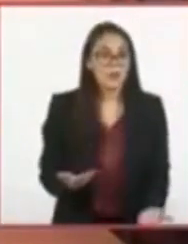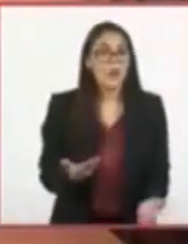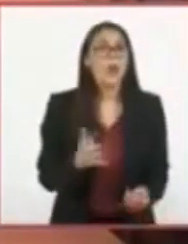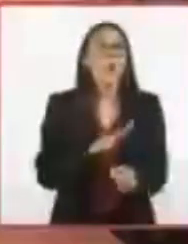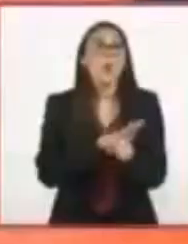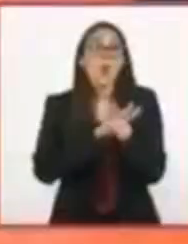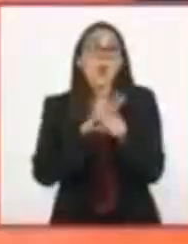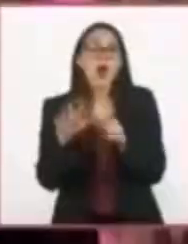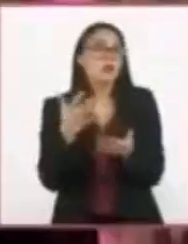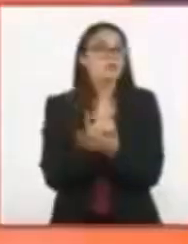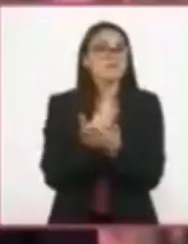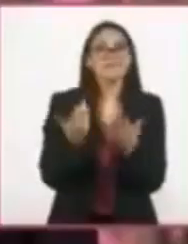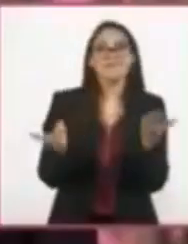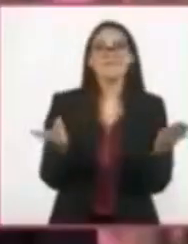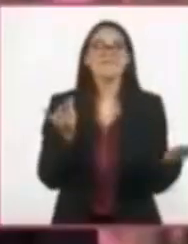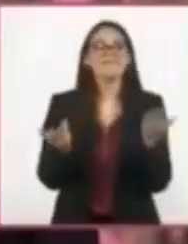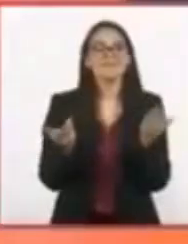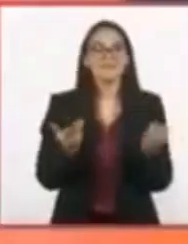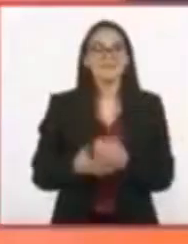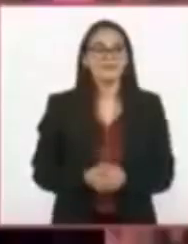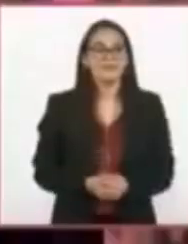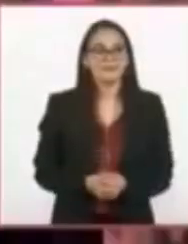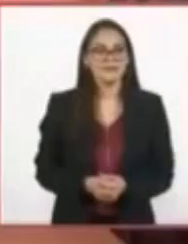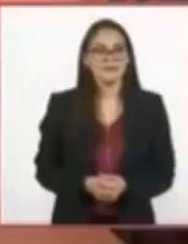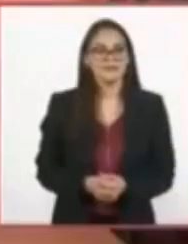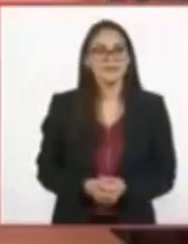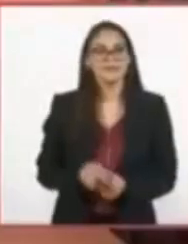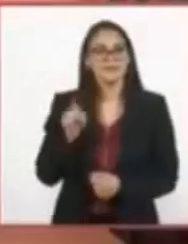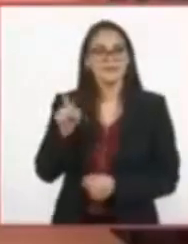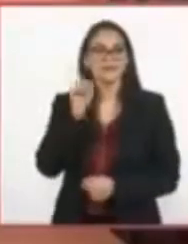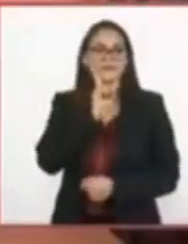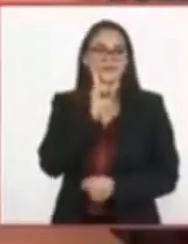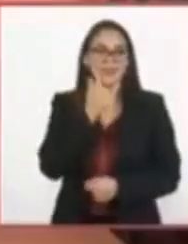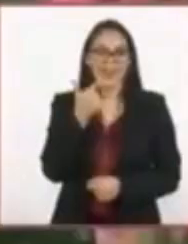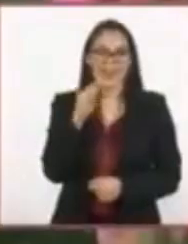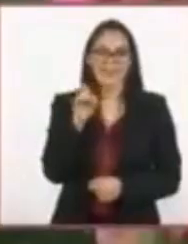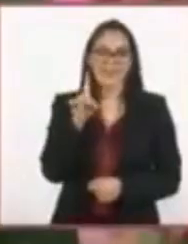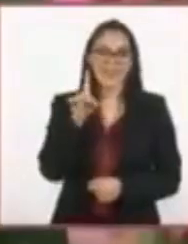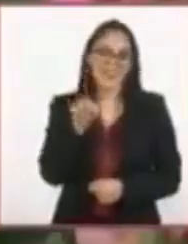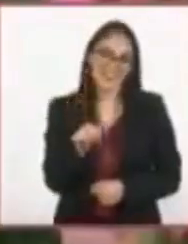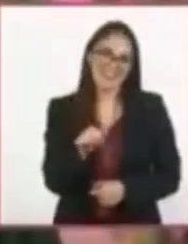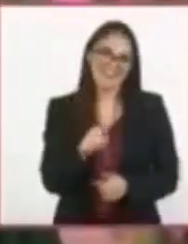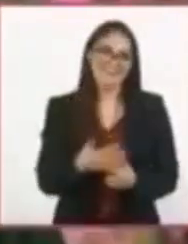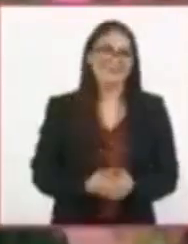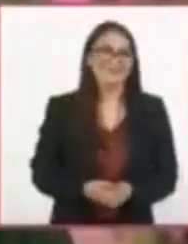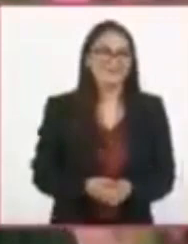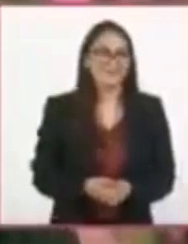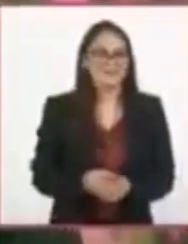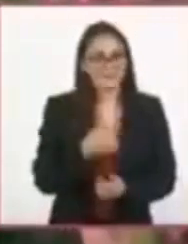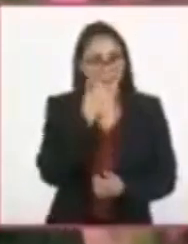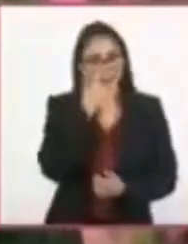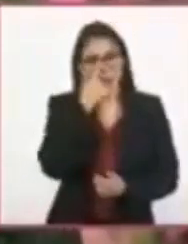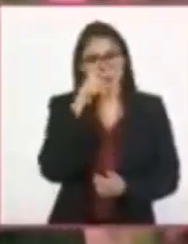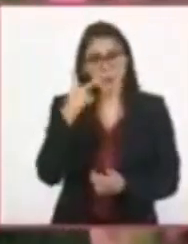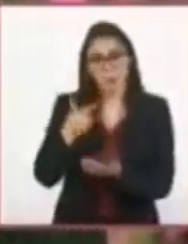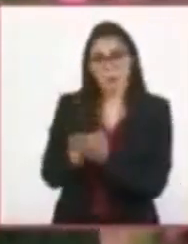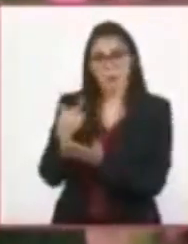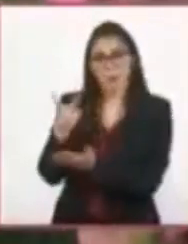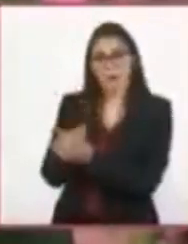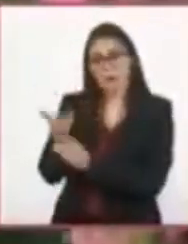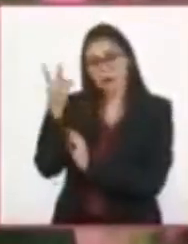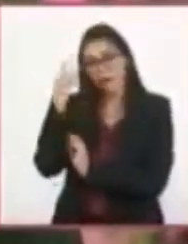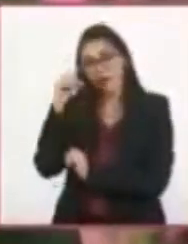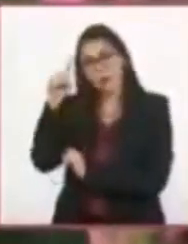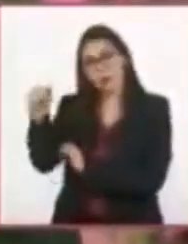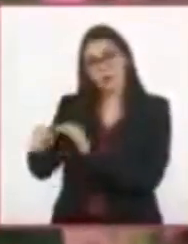¡El ganador es... ¡Ahhh! ¡Gabriela Mistral! El premio es un viaje a la ciudad